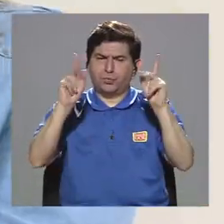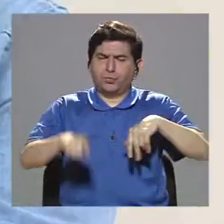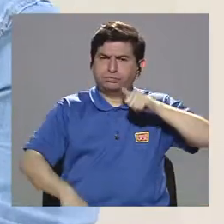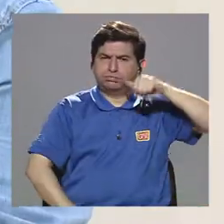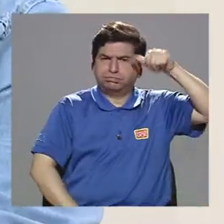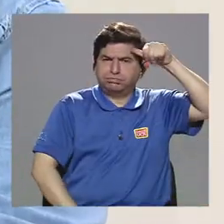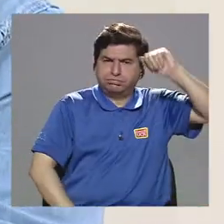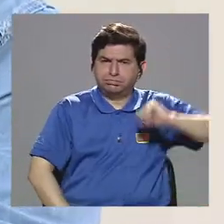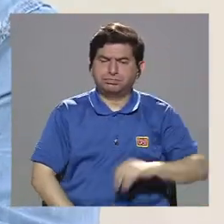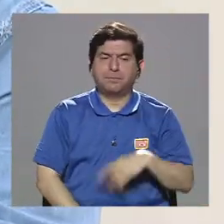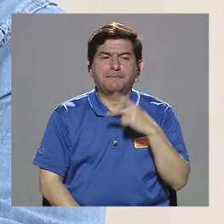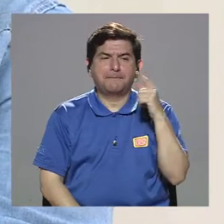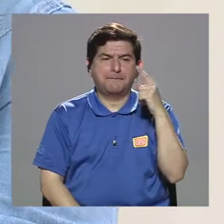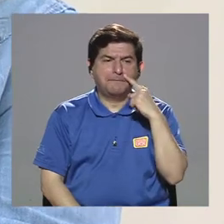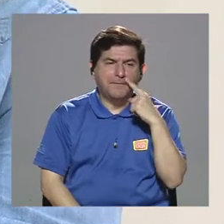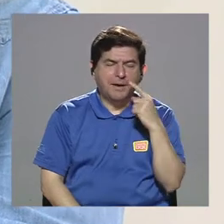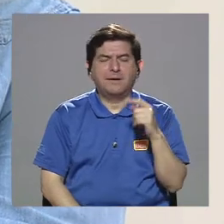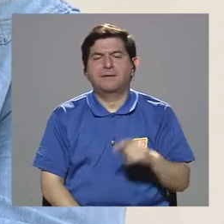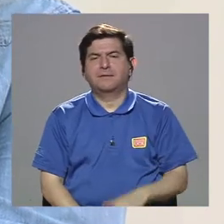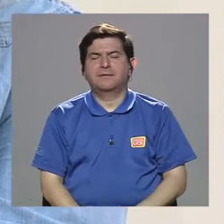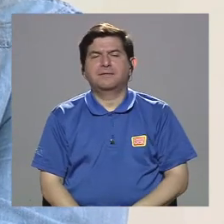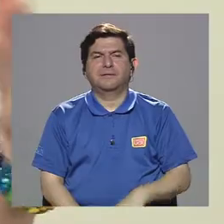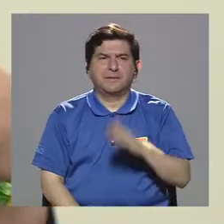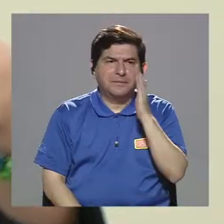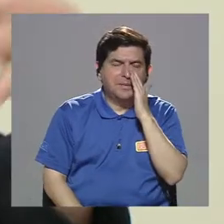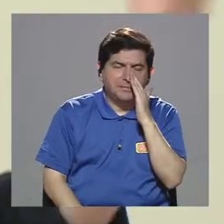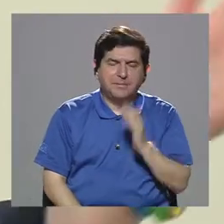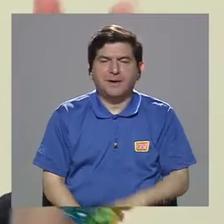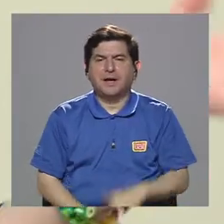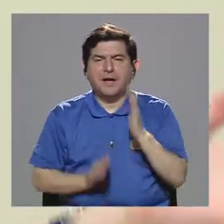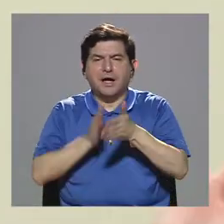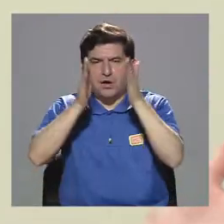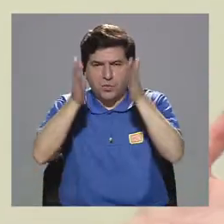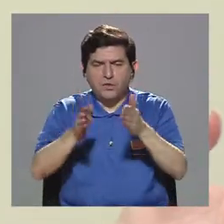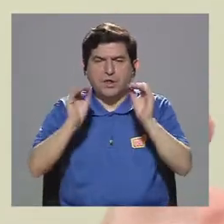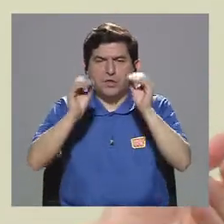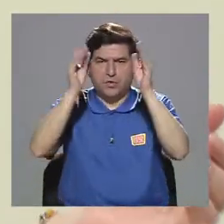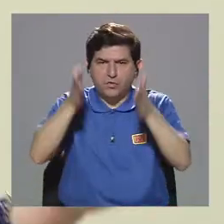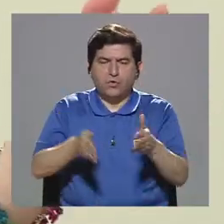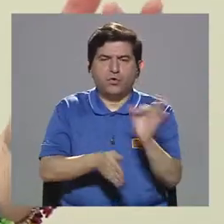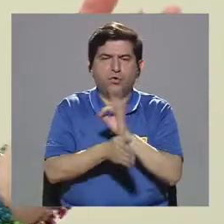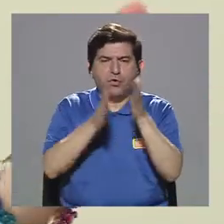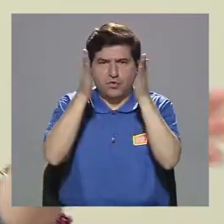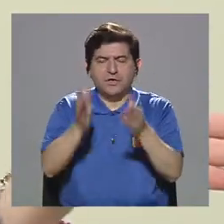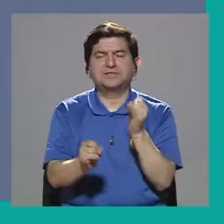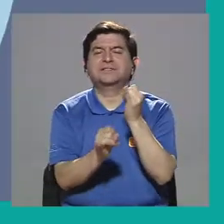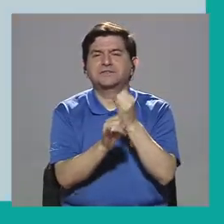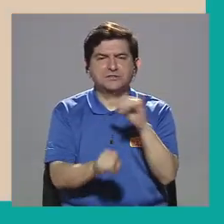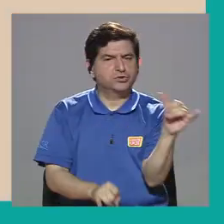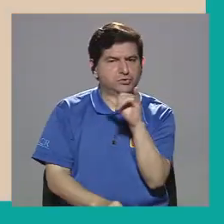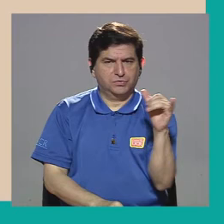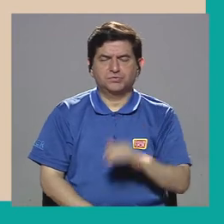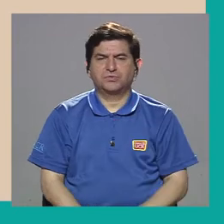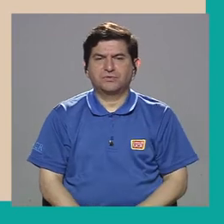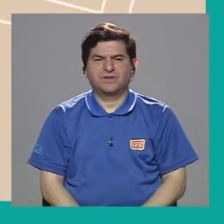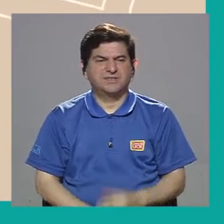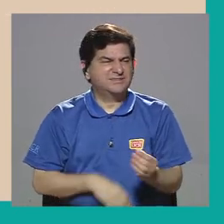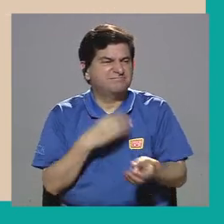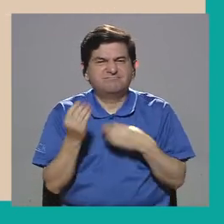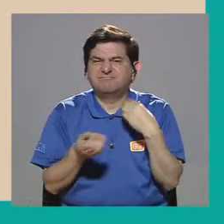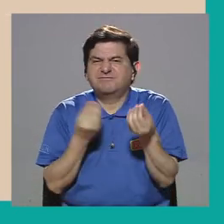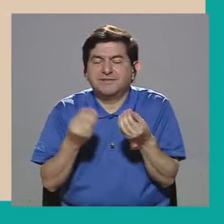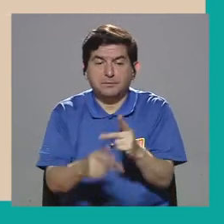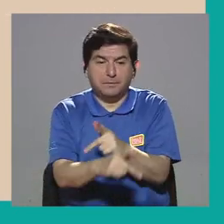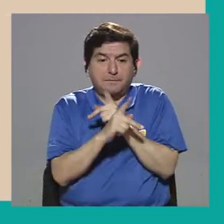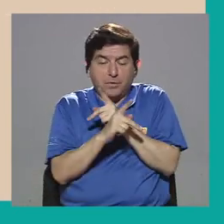padres, cuidadores, docentes, incluso funcionarios, no sé, de instituciones? ¿Qué se puede ir haciendo para proteger a